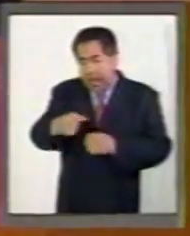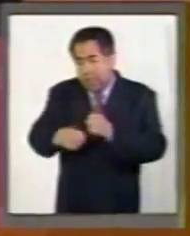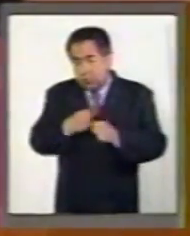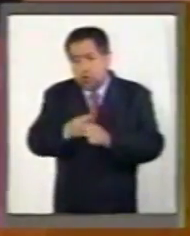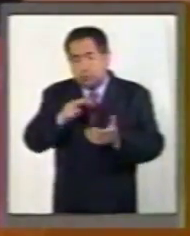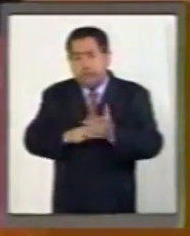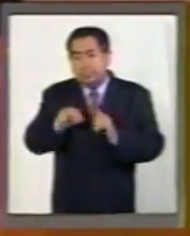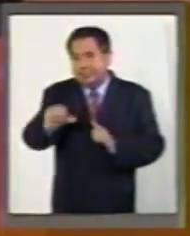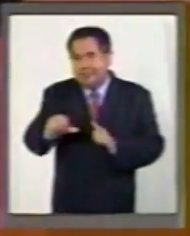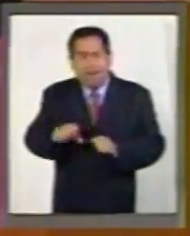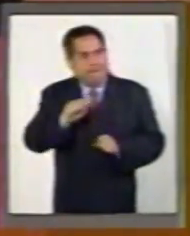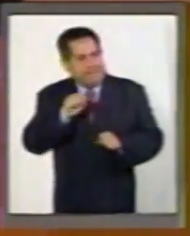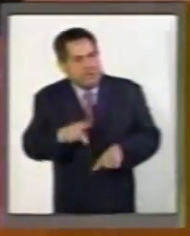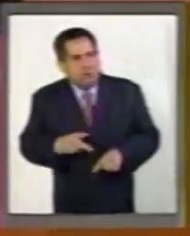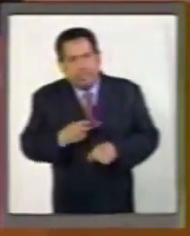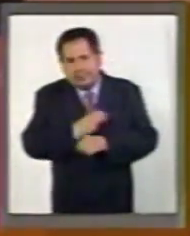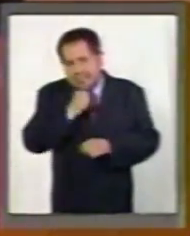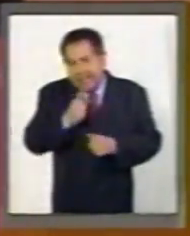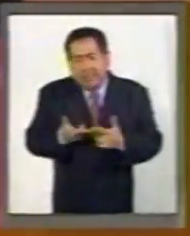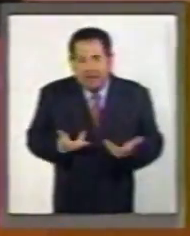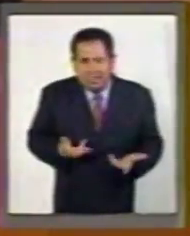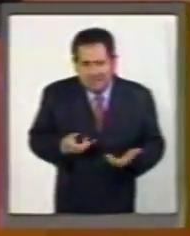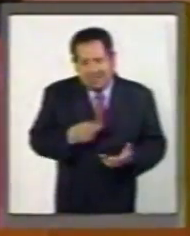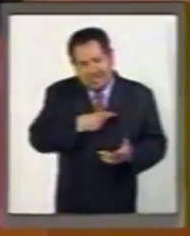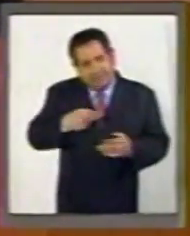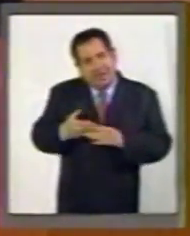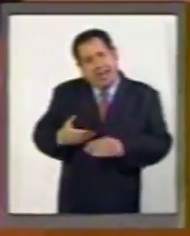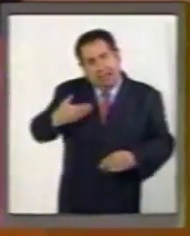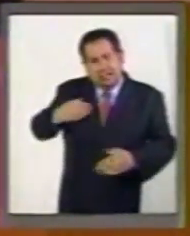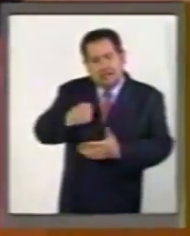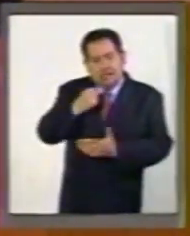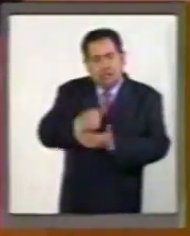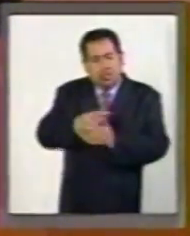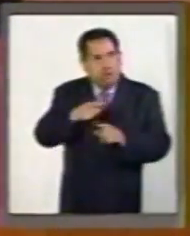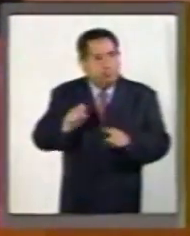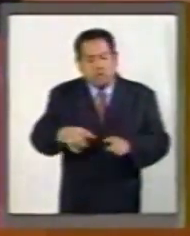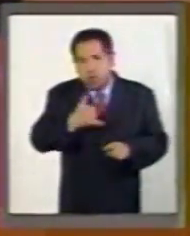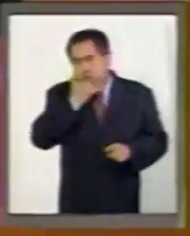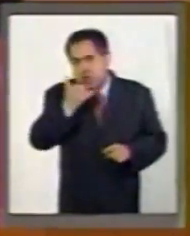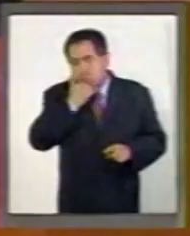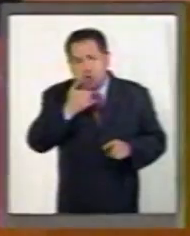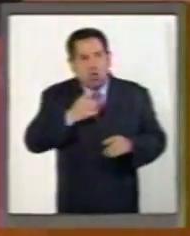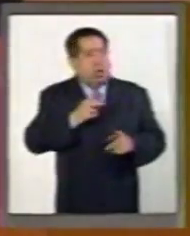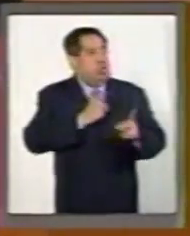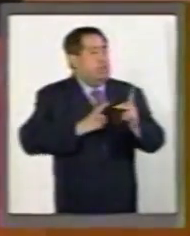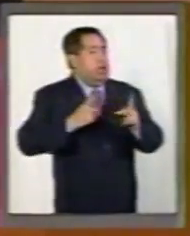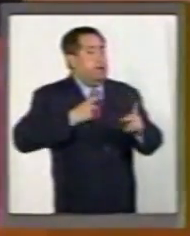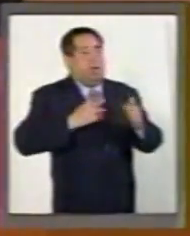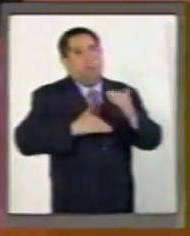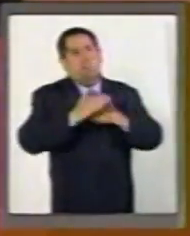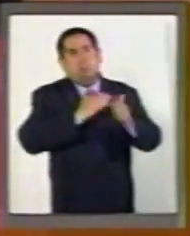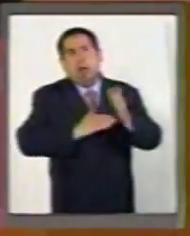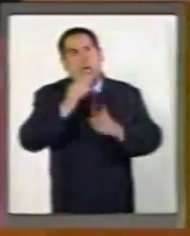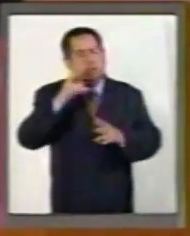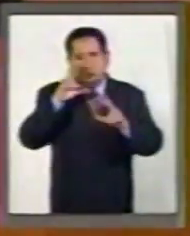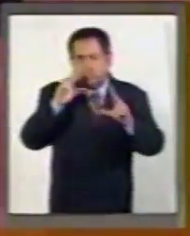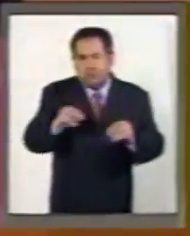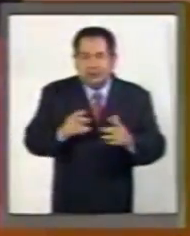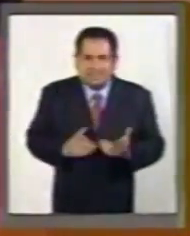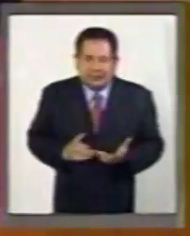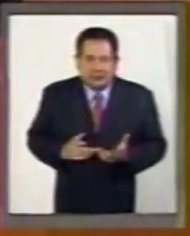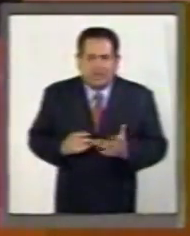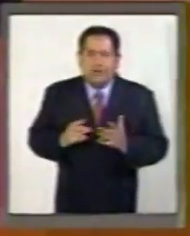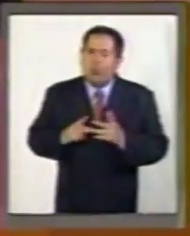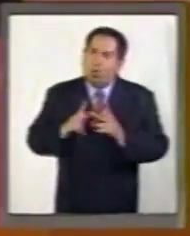no volvieran a acometerse los errores de sobreendeudar algunas entidades y se